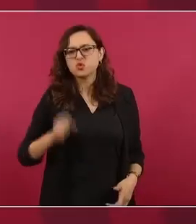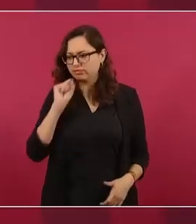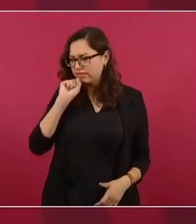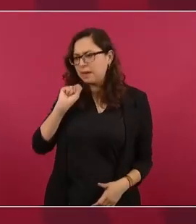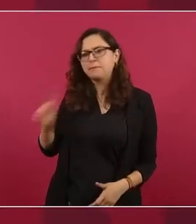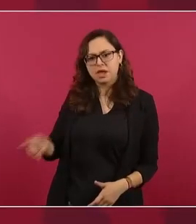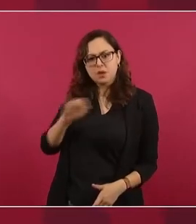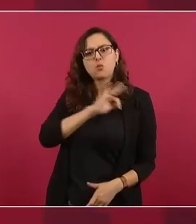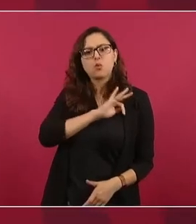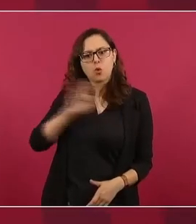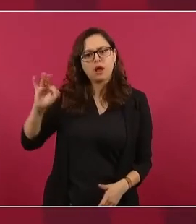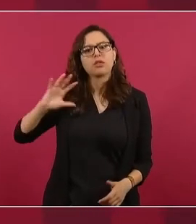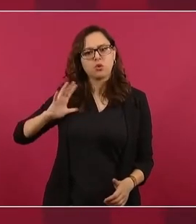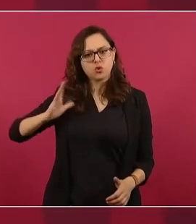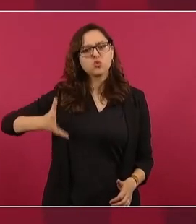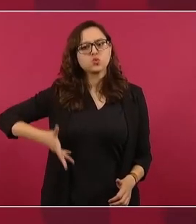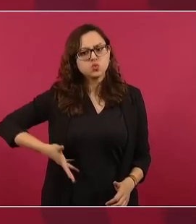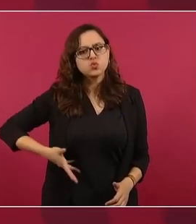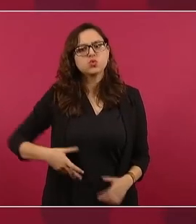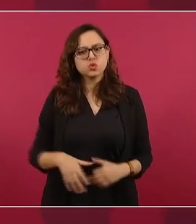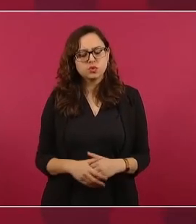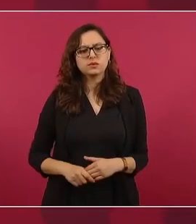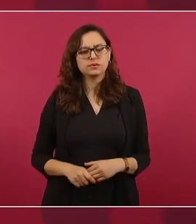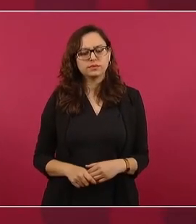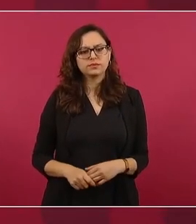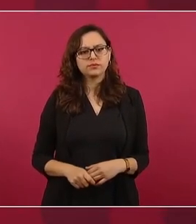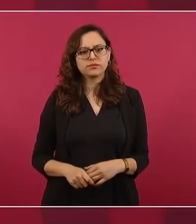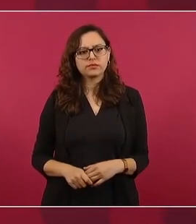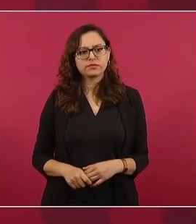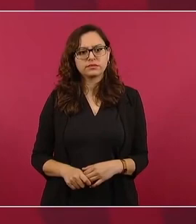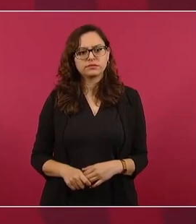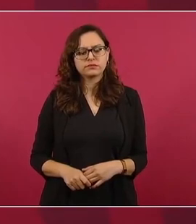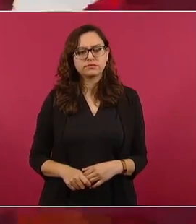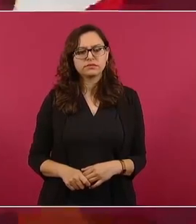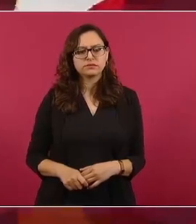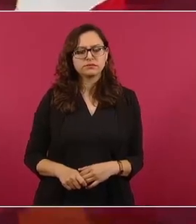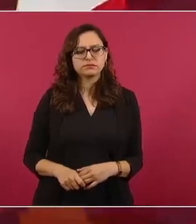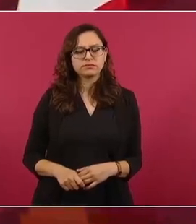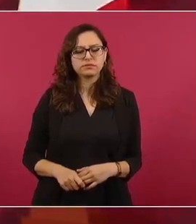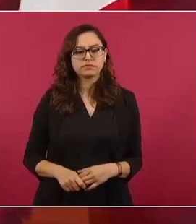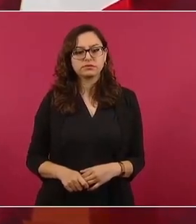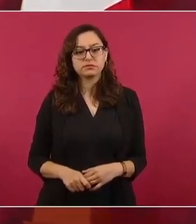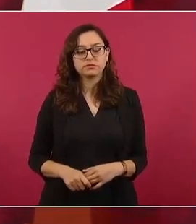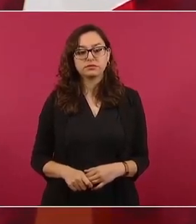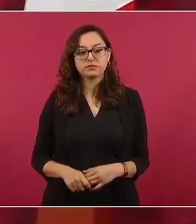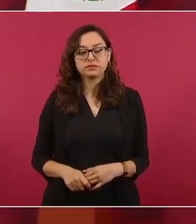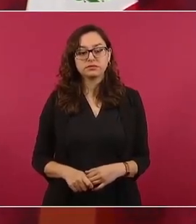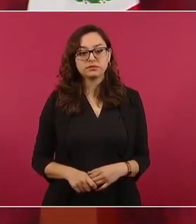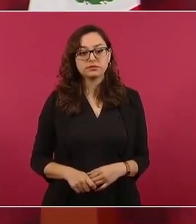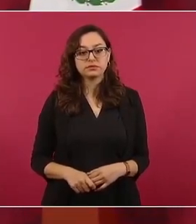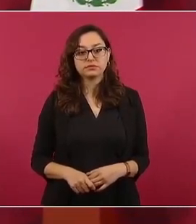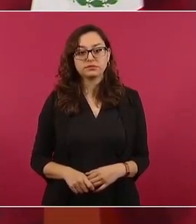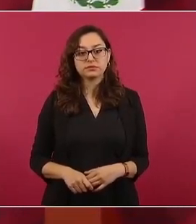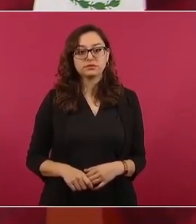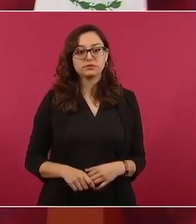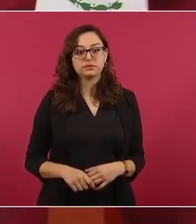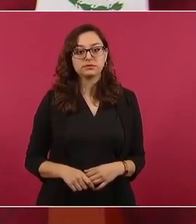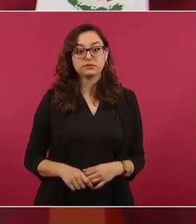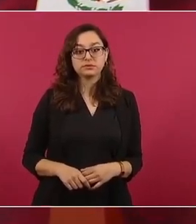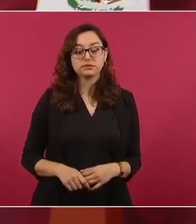porque si no parecería